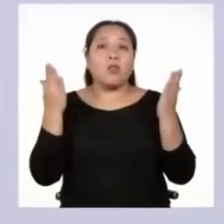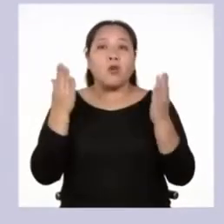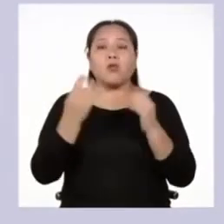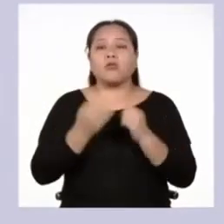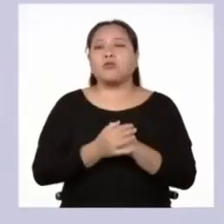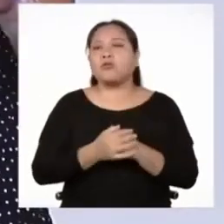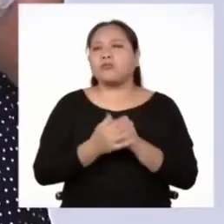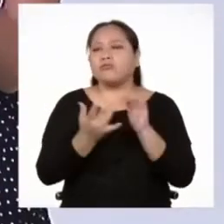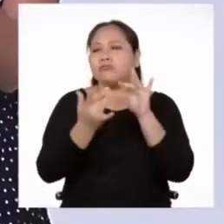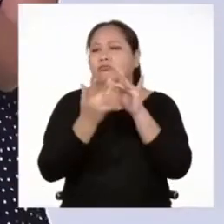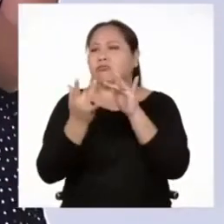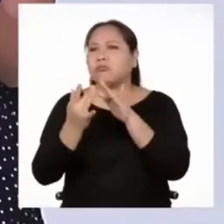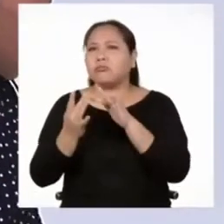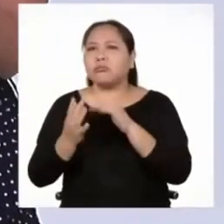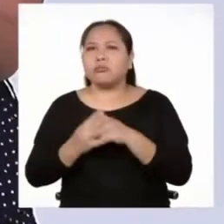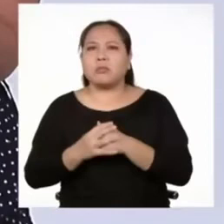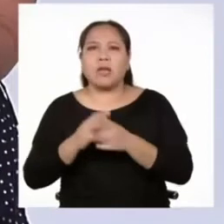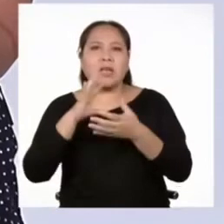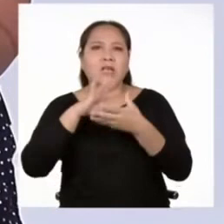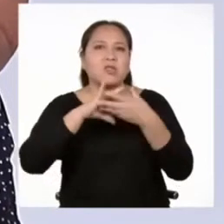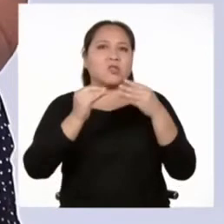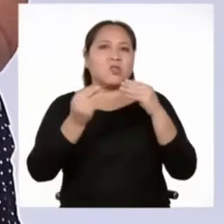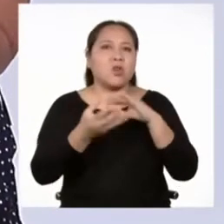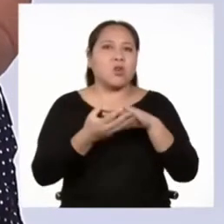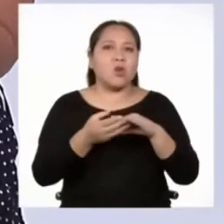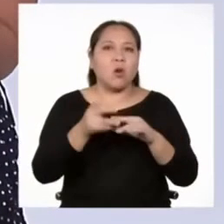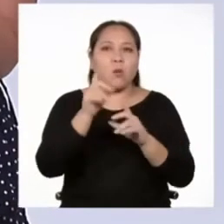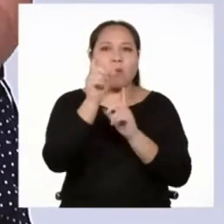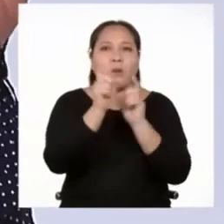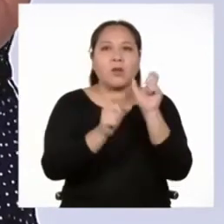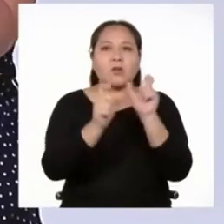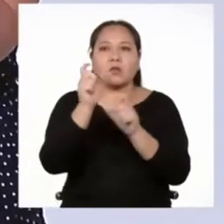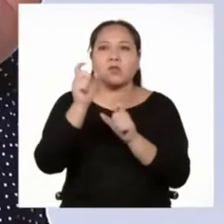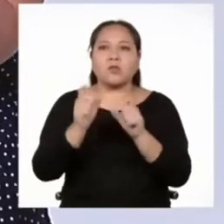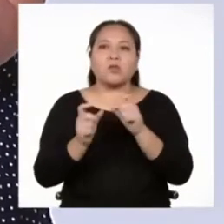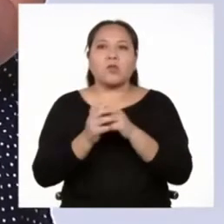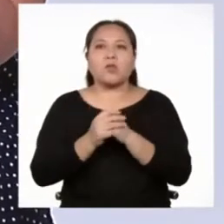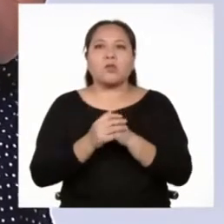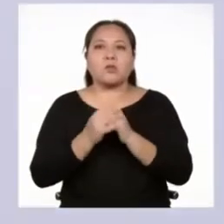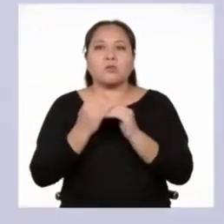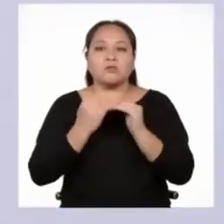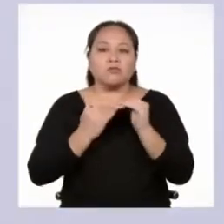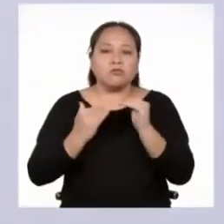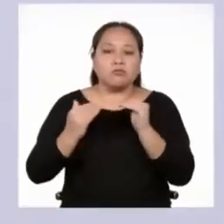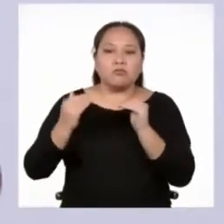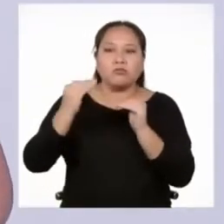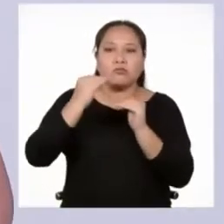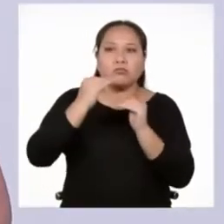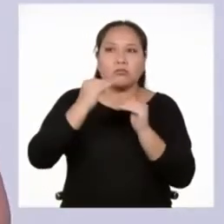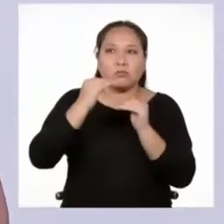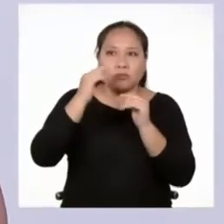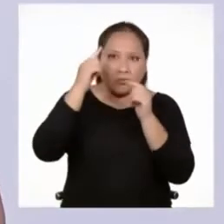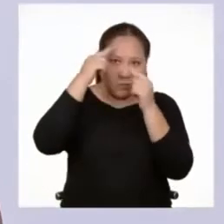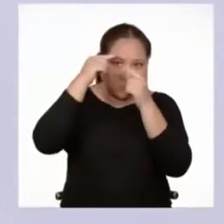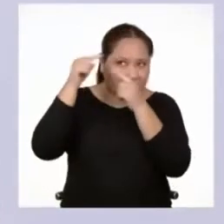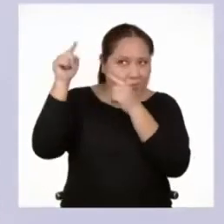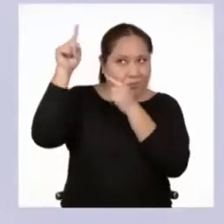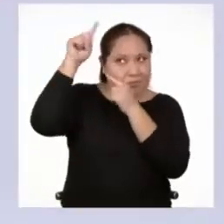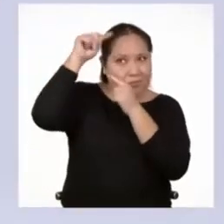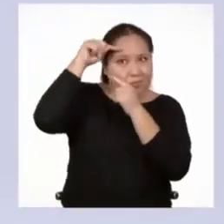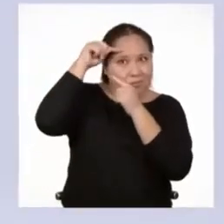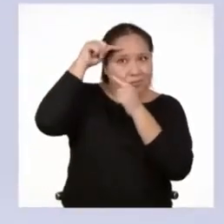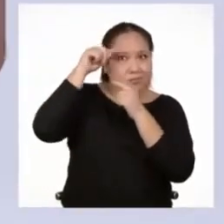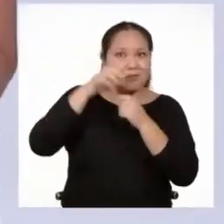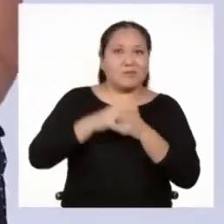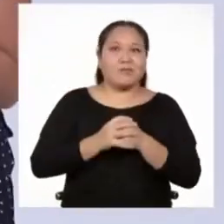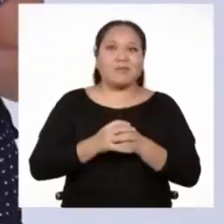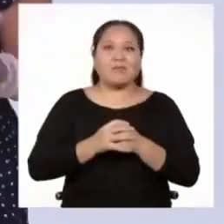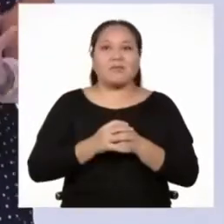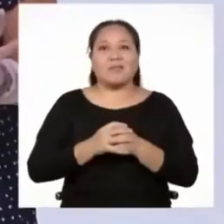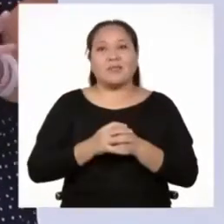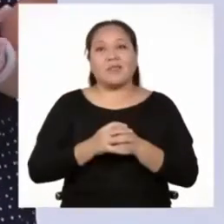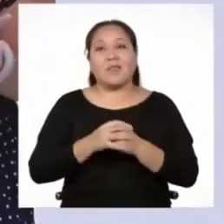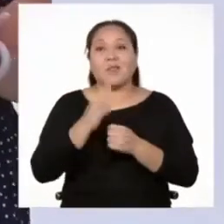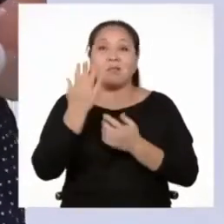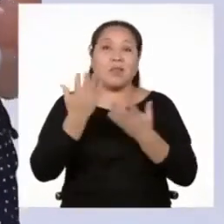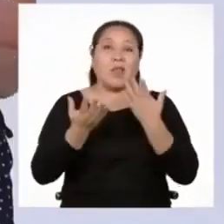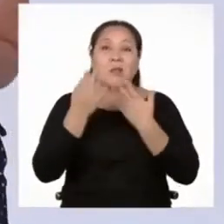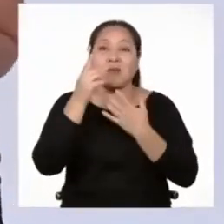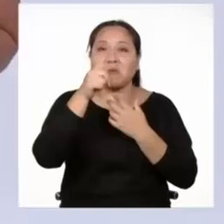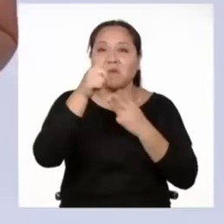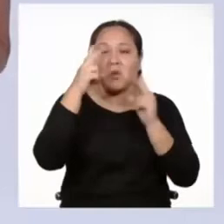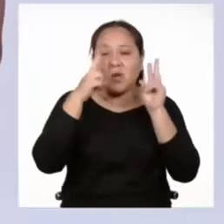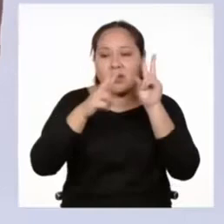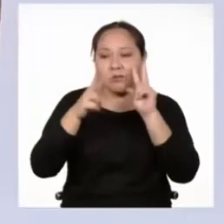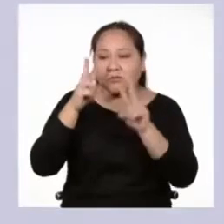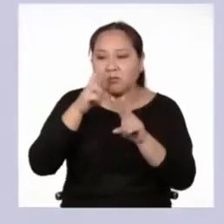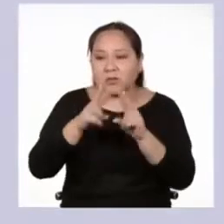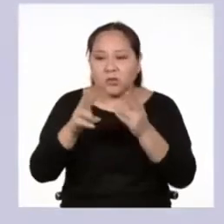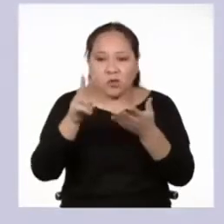sociales. Historietas con personajes que llevan encima de ellos textos de diálogo. Puede ser que alguna vez hayas